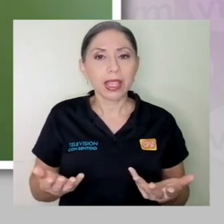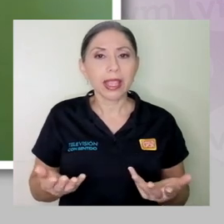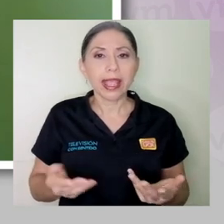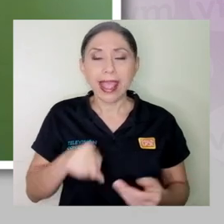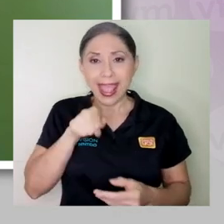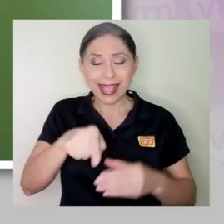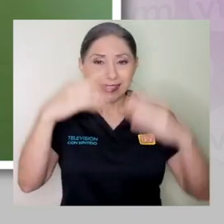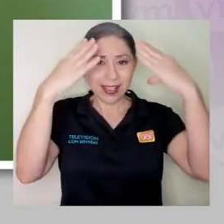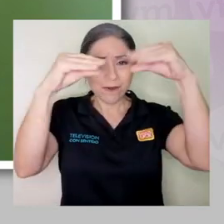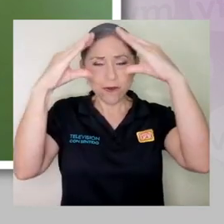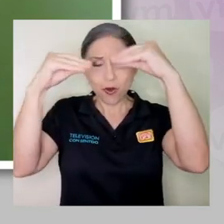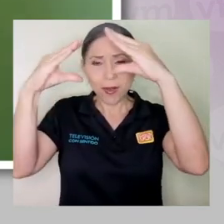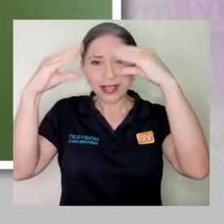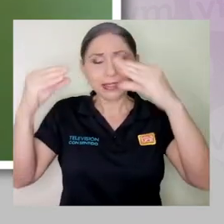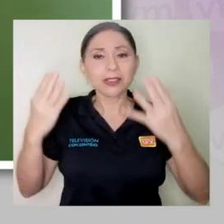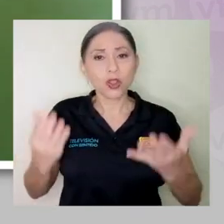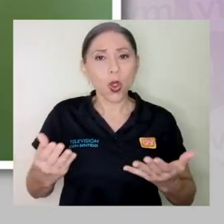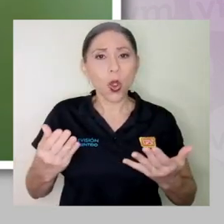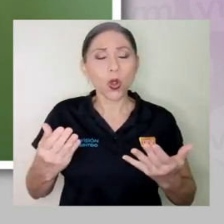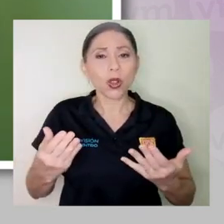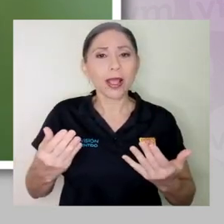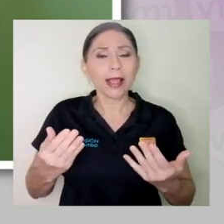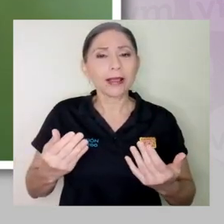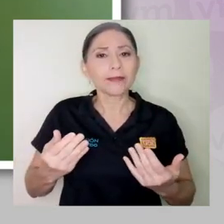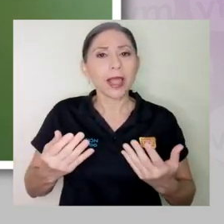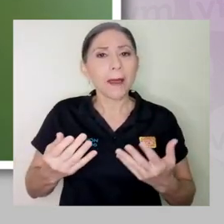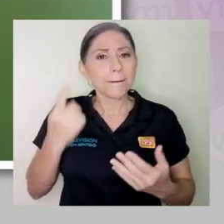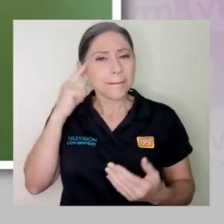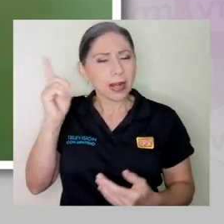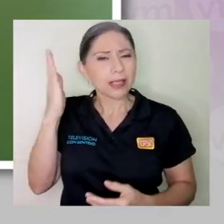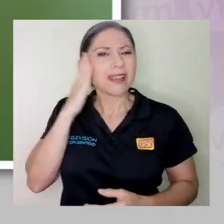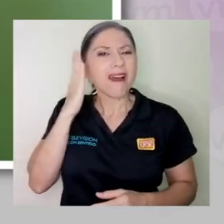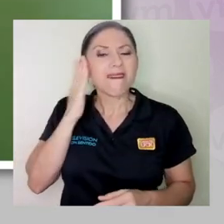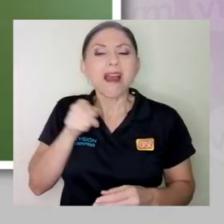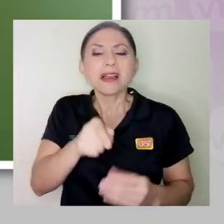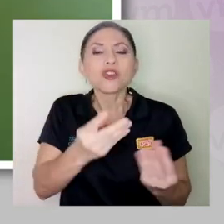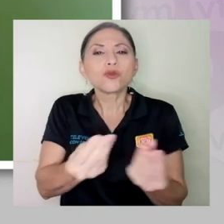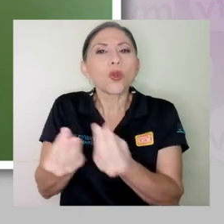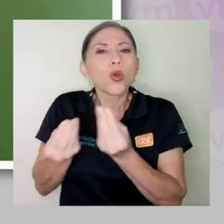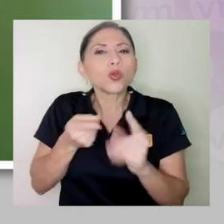línea de conocer el origen de los productos, cómo se comercializan,